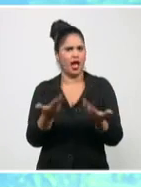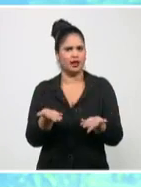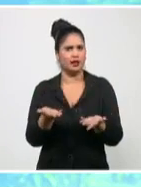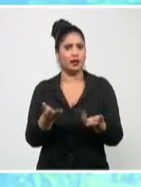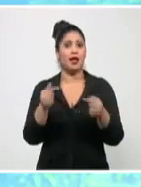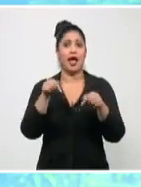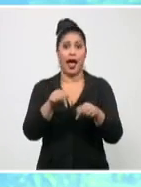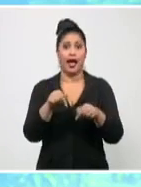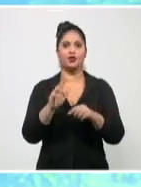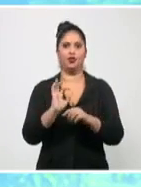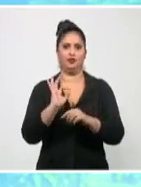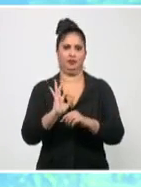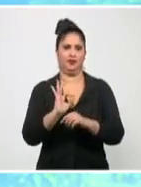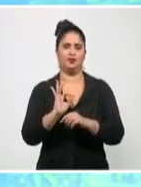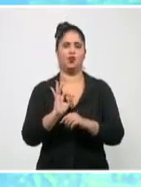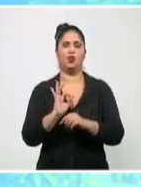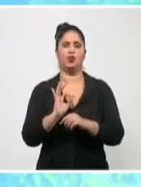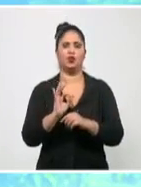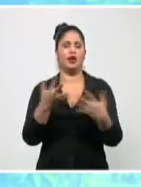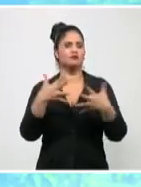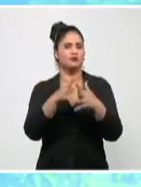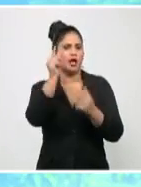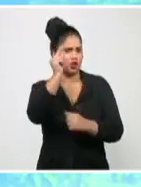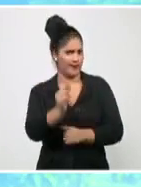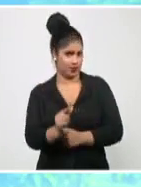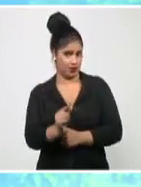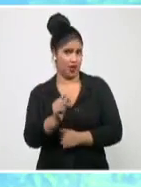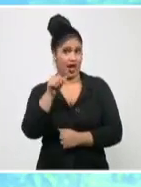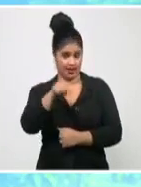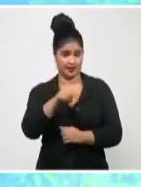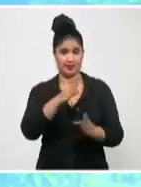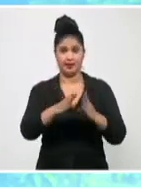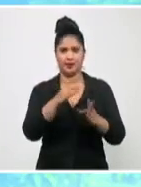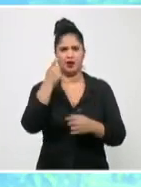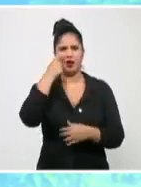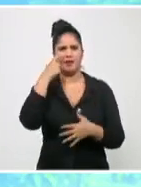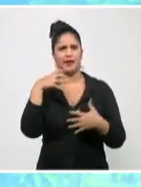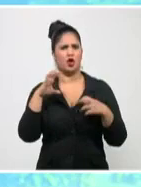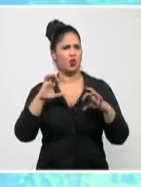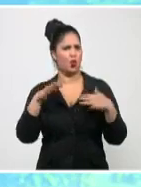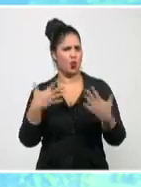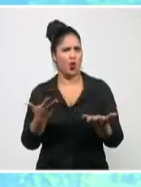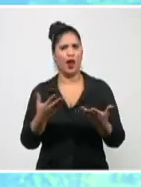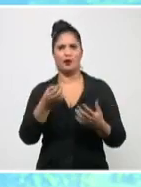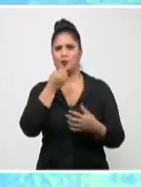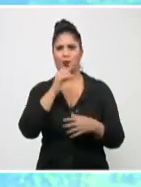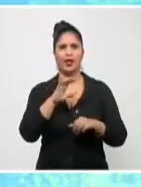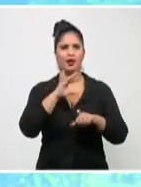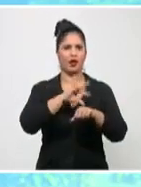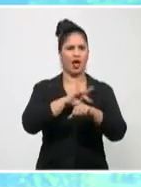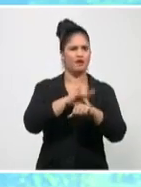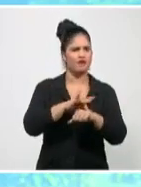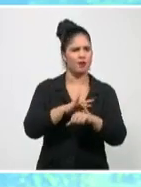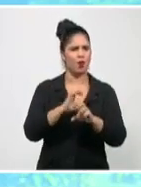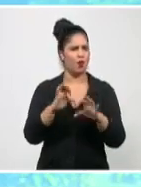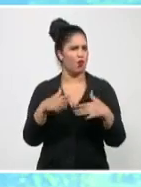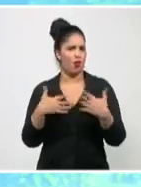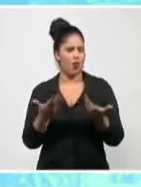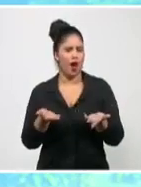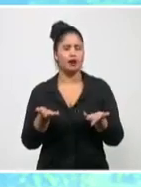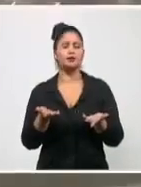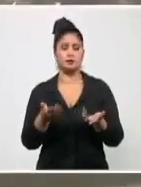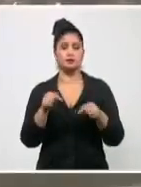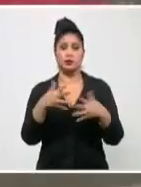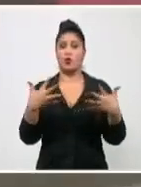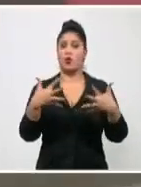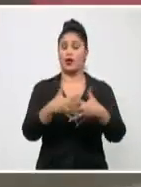muestra de sujetos, el mínimo de sujetos posible. Y en esta fase se buscan las primeras evidencias de seguridad y de efecto del